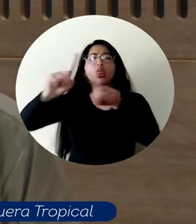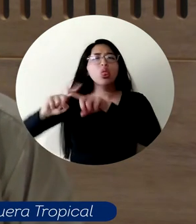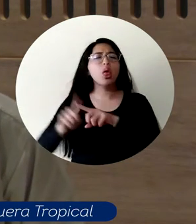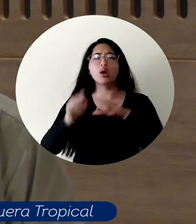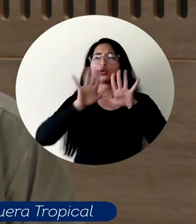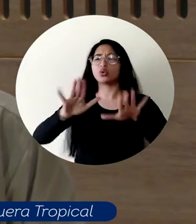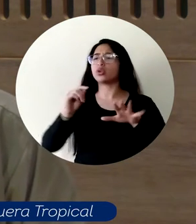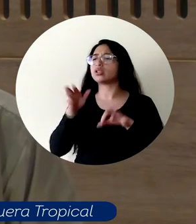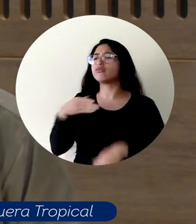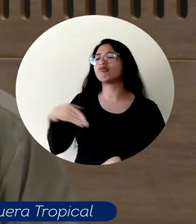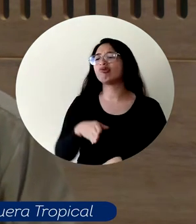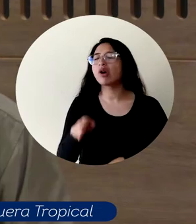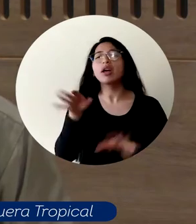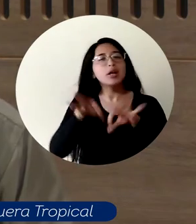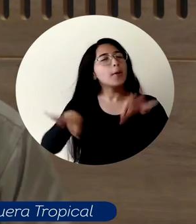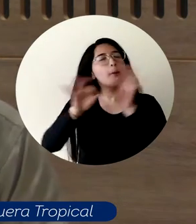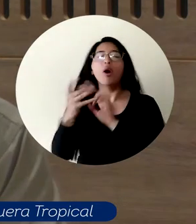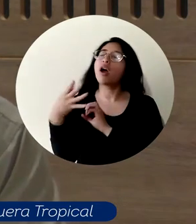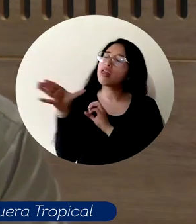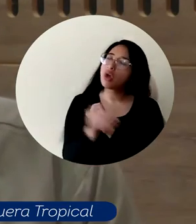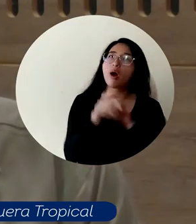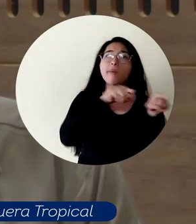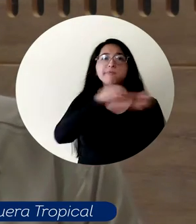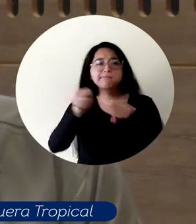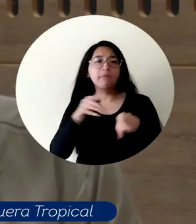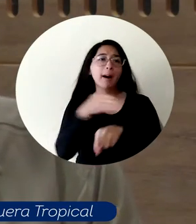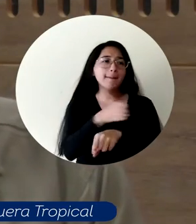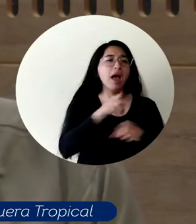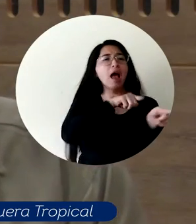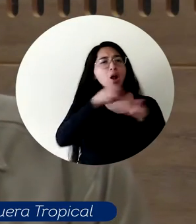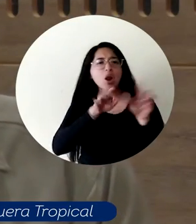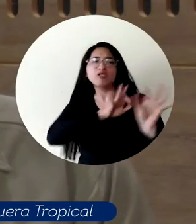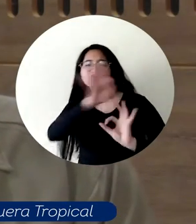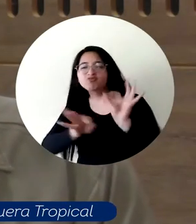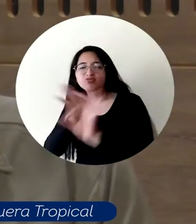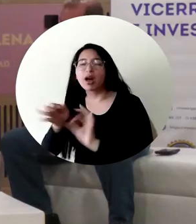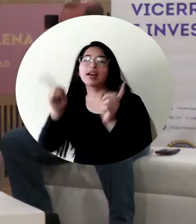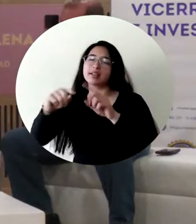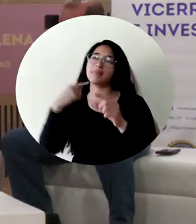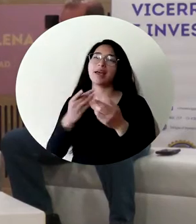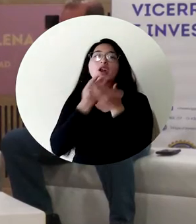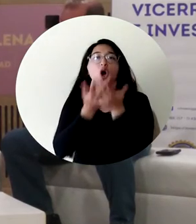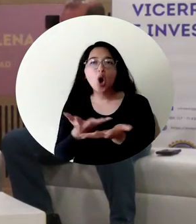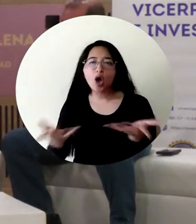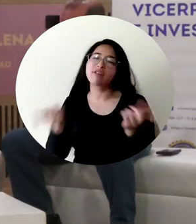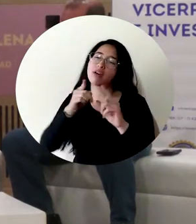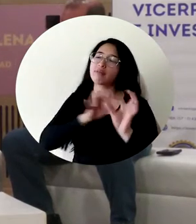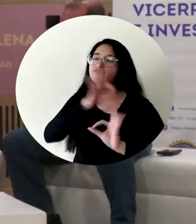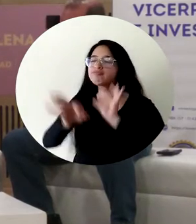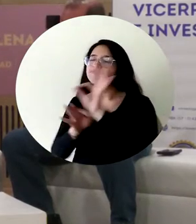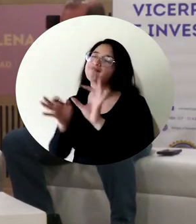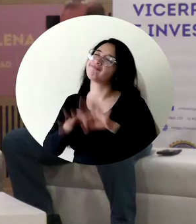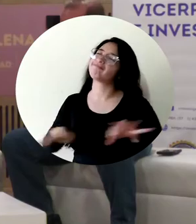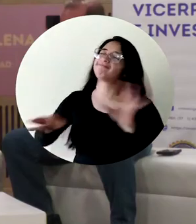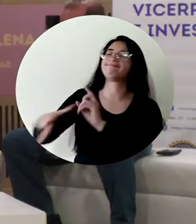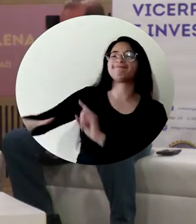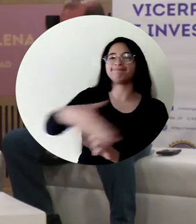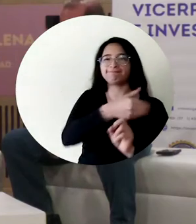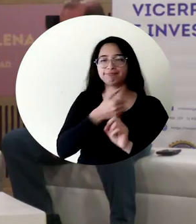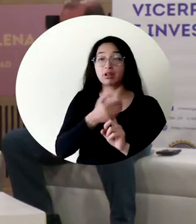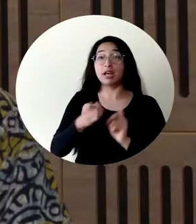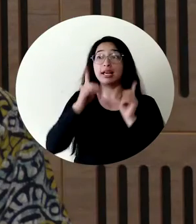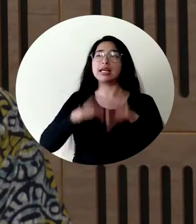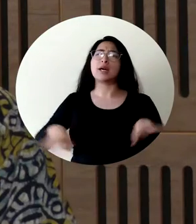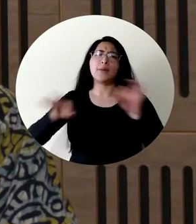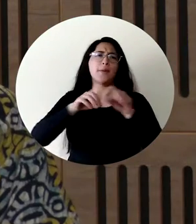todos los recursos pesqueros, que se pueda hacer un uso, proteger algunas especies, proteger los recursos. Realmente requiere un muy